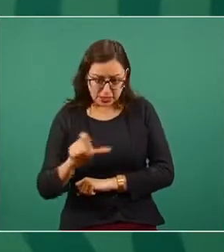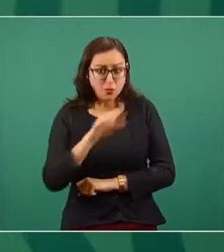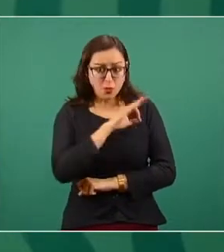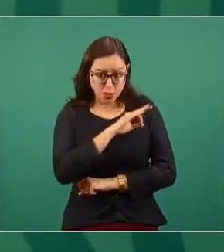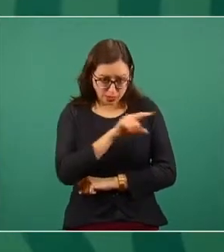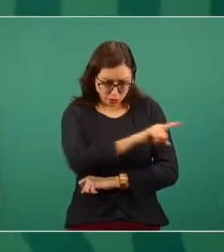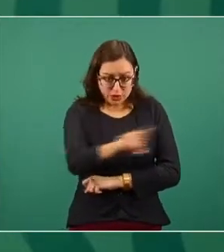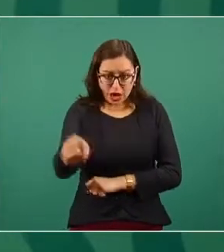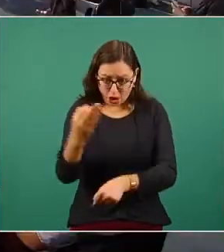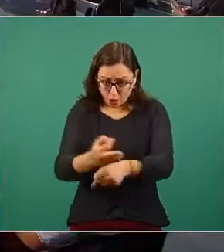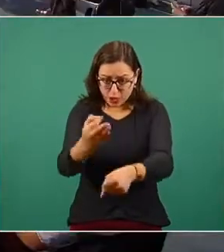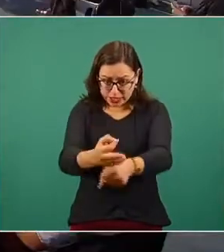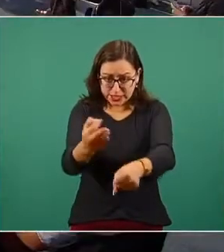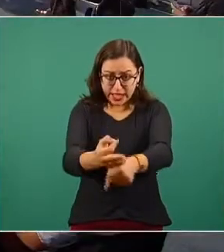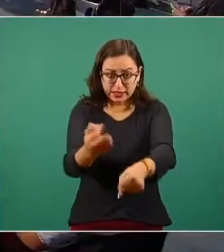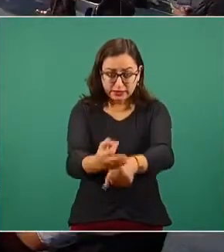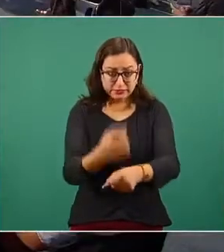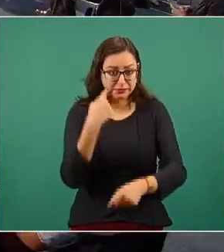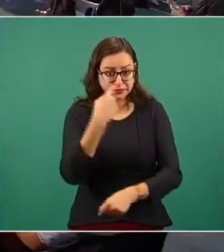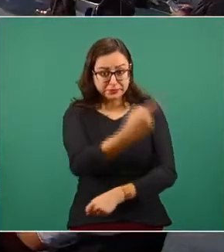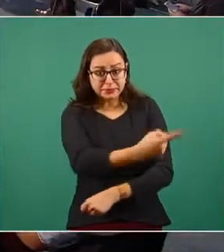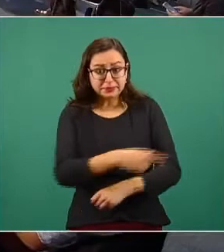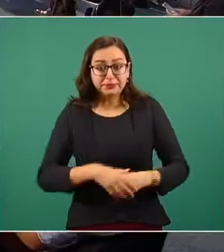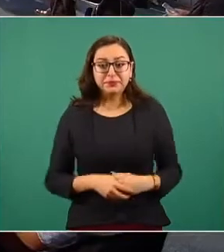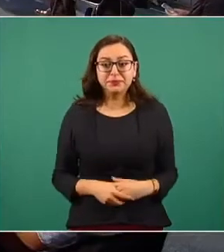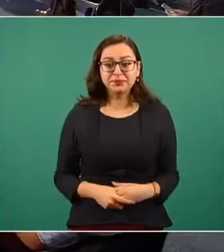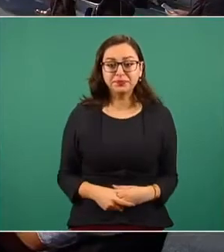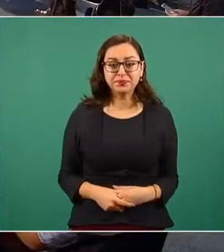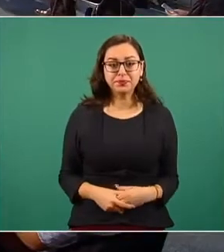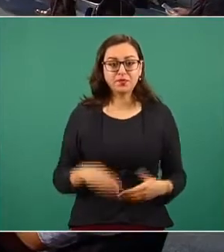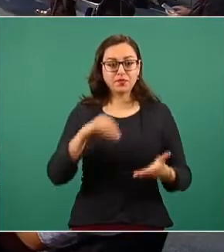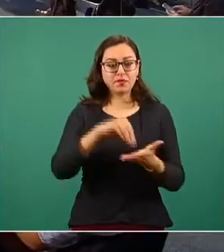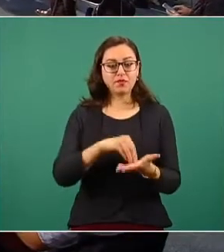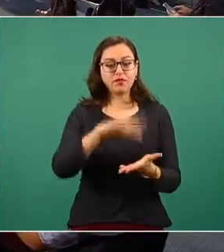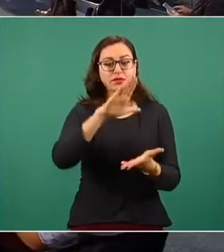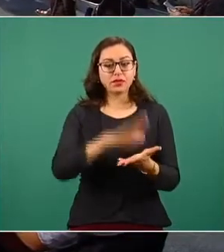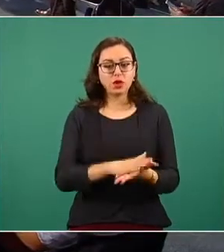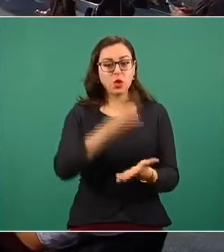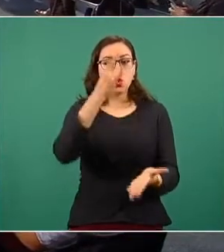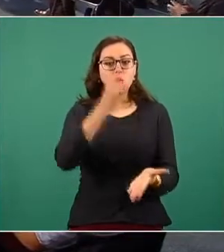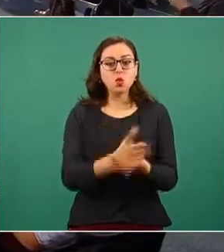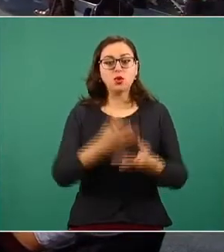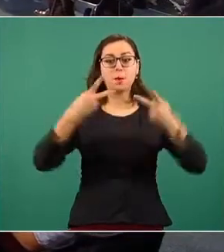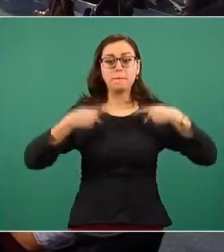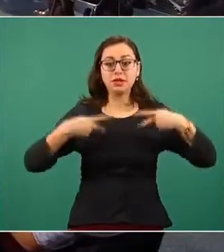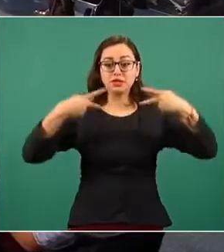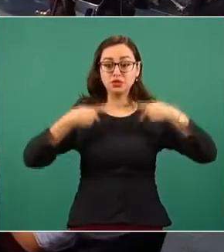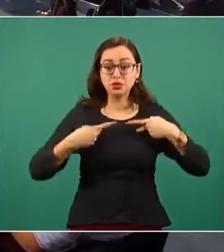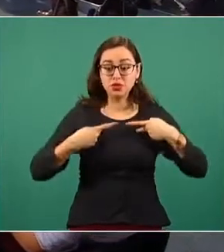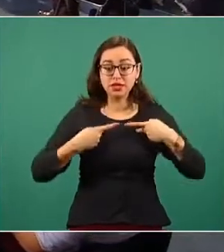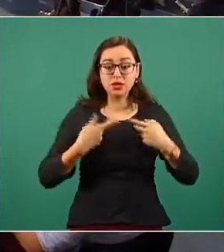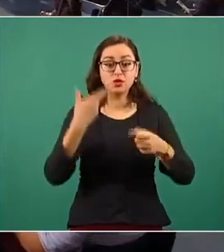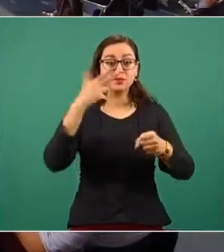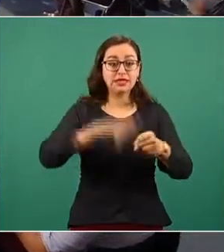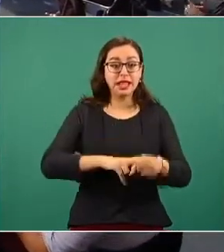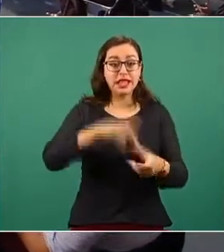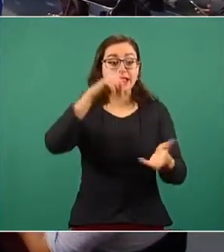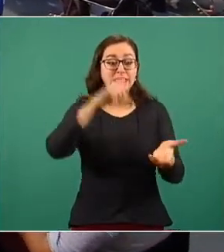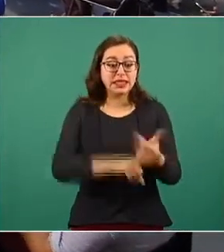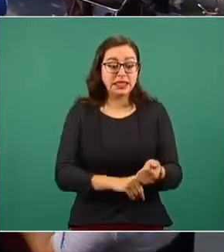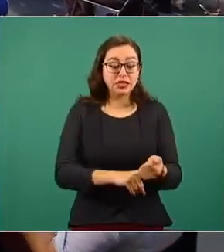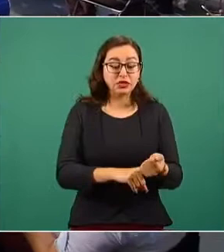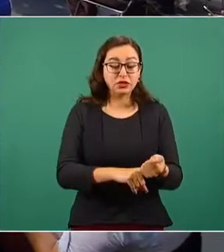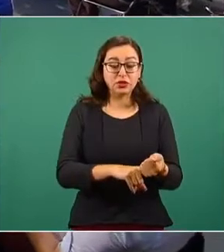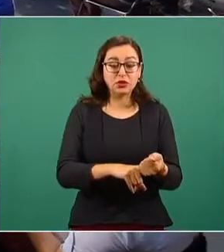circulando. Y si ustedes ven ahí, dice registro exclusivo para el personal de salud que labora en áreas COVID. Y esta otra parte de